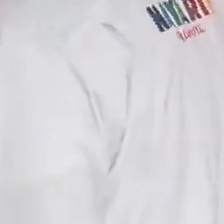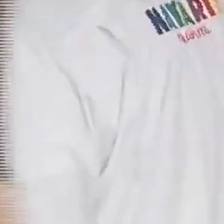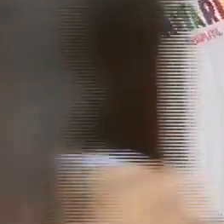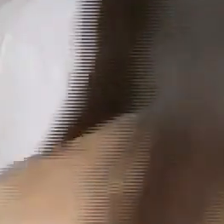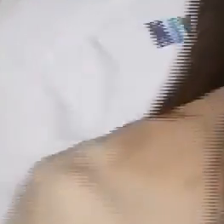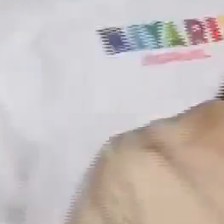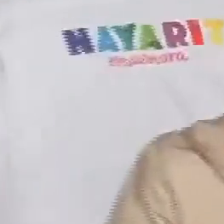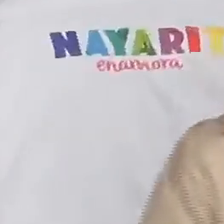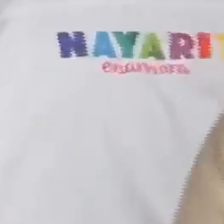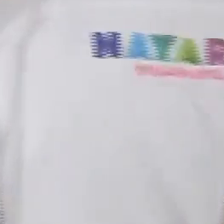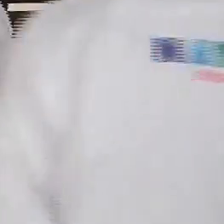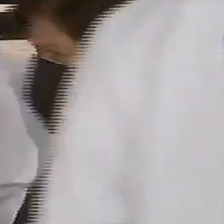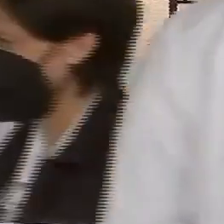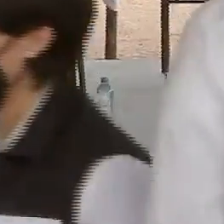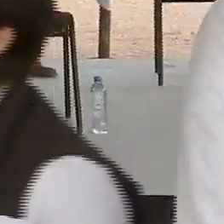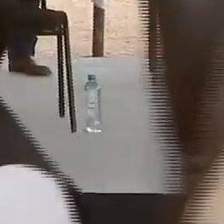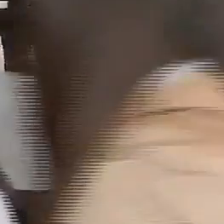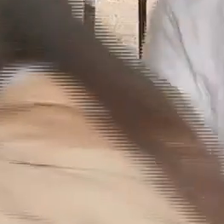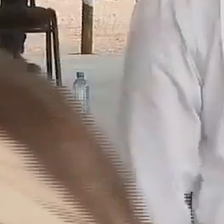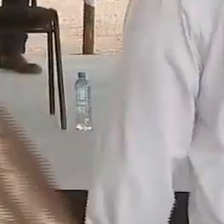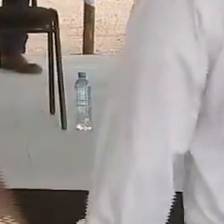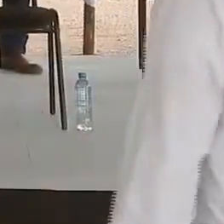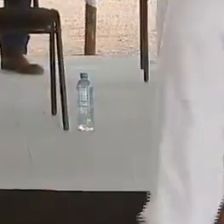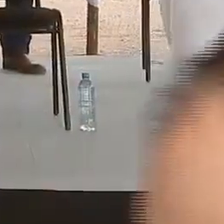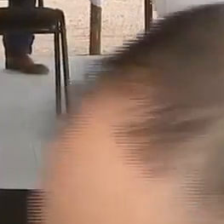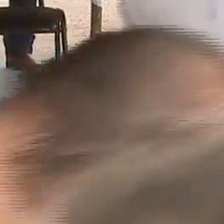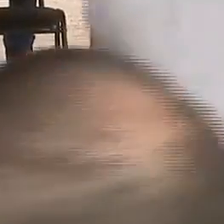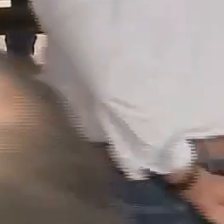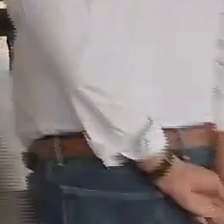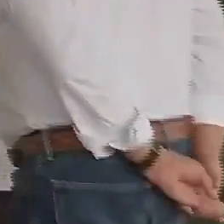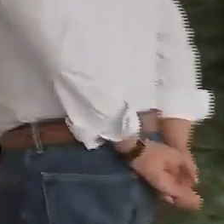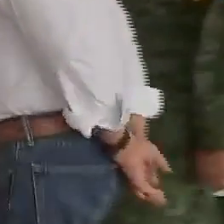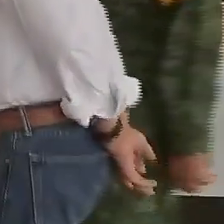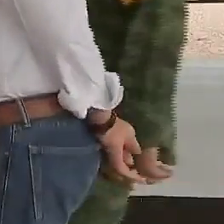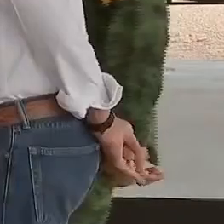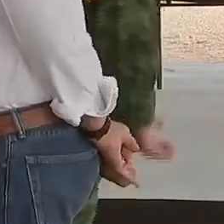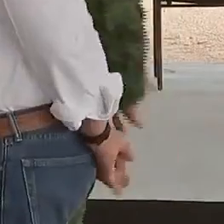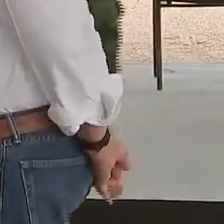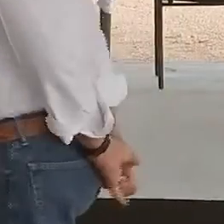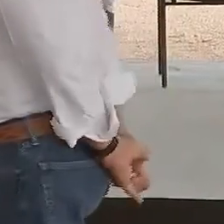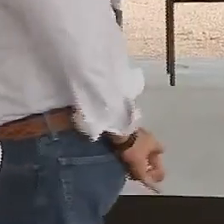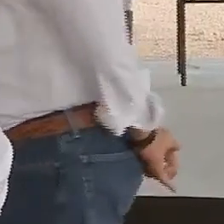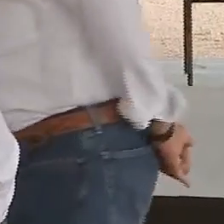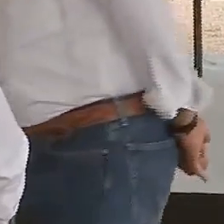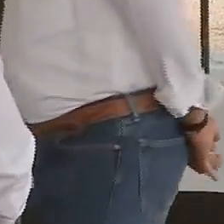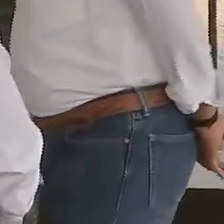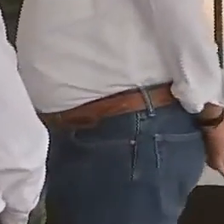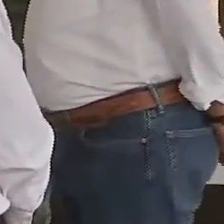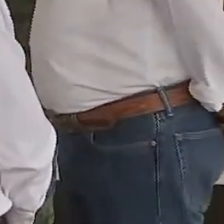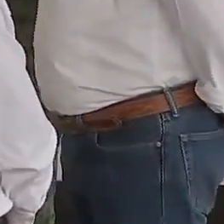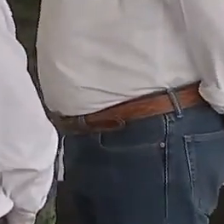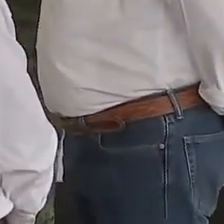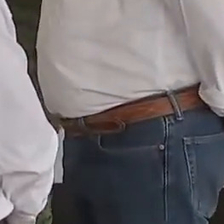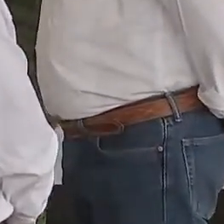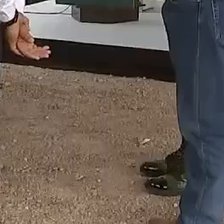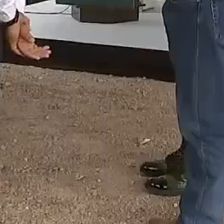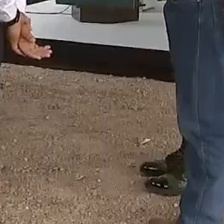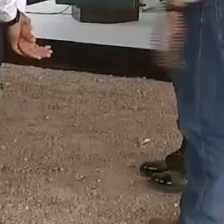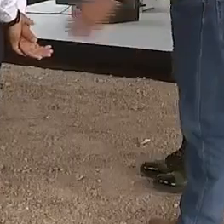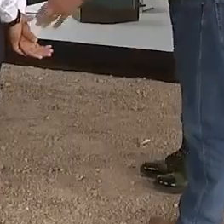a cargo de la Directora General de la Comisión Nacional del Agua, Doctora Blanca Jiménez Cisneros.